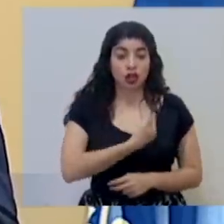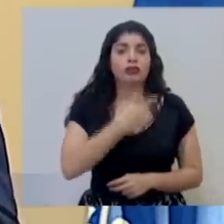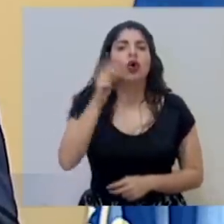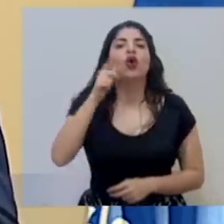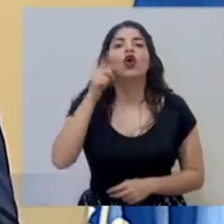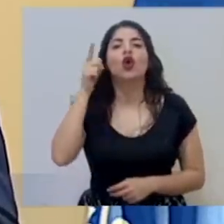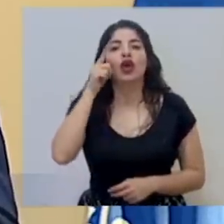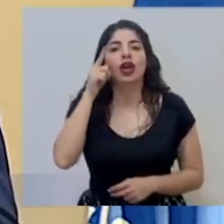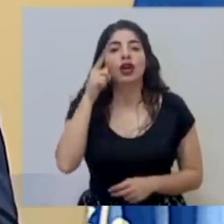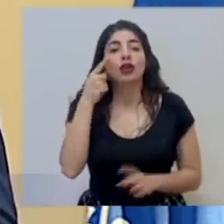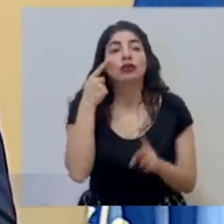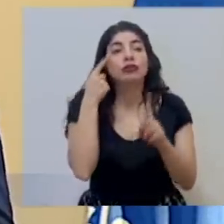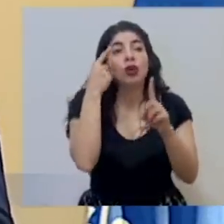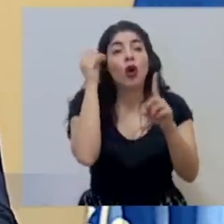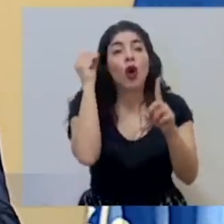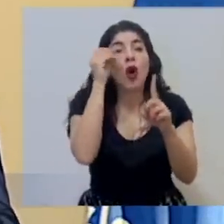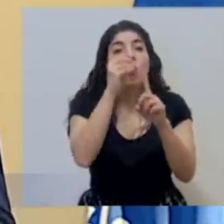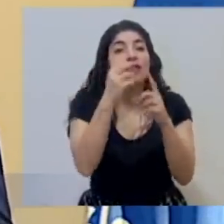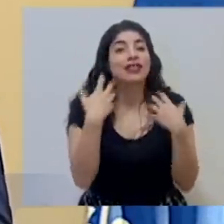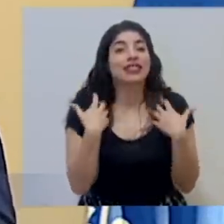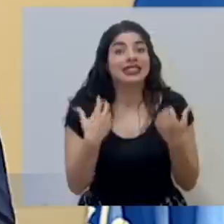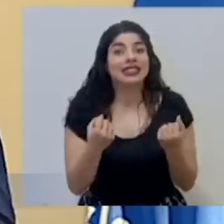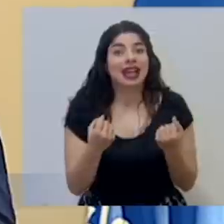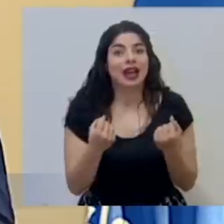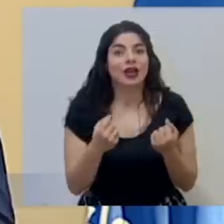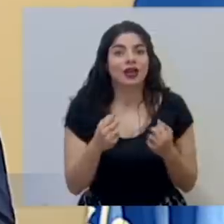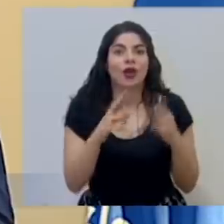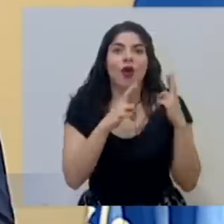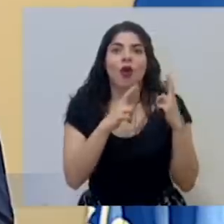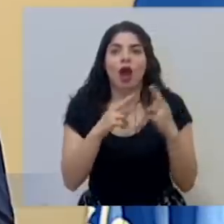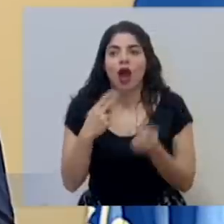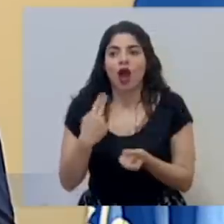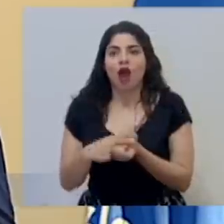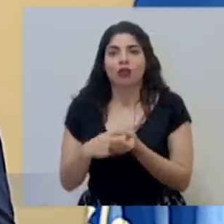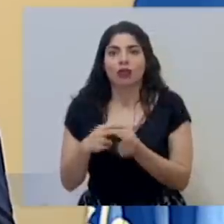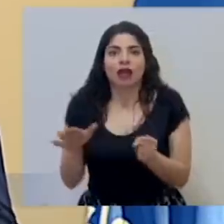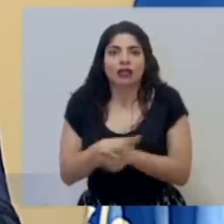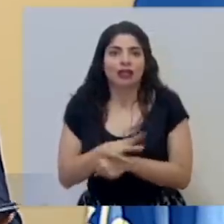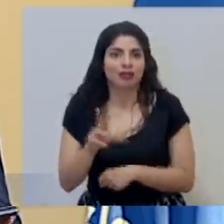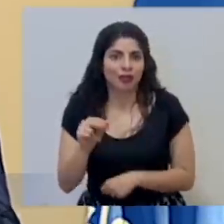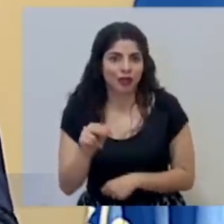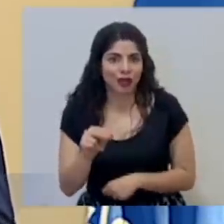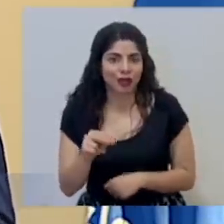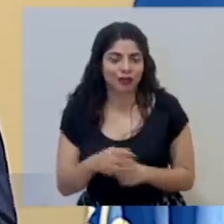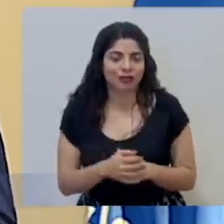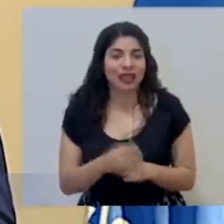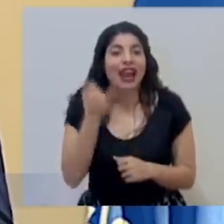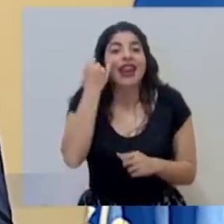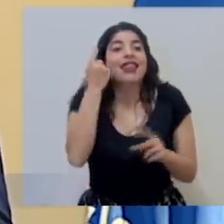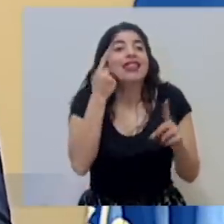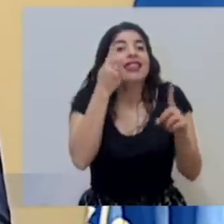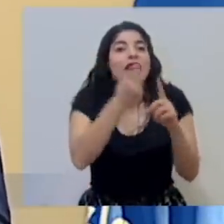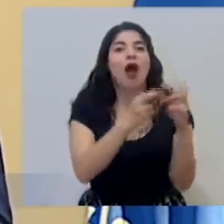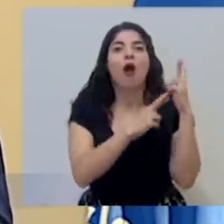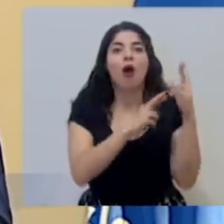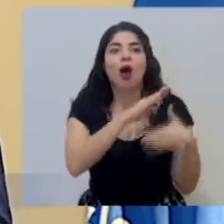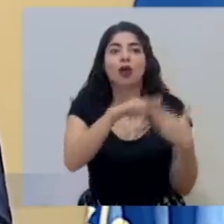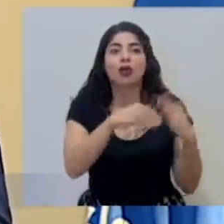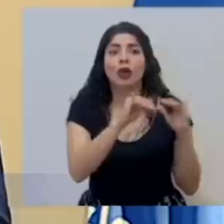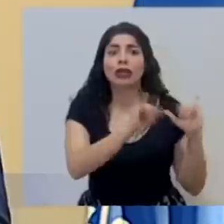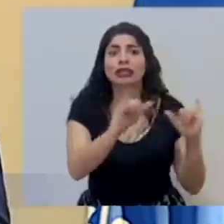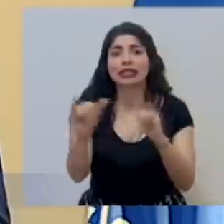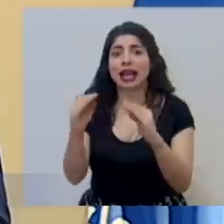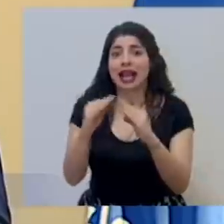el ideal sanitario pues sería que no haya colapso el ideal sanitario es que ojalá todo el mundo se pudiera quedar en sus